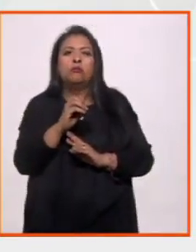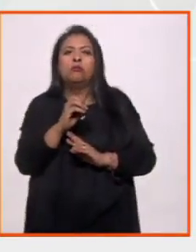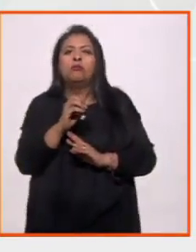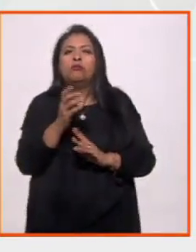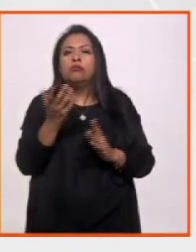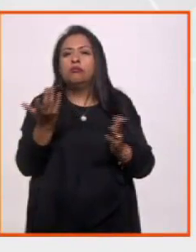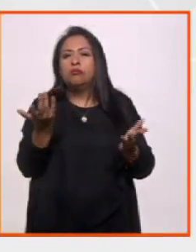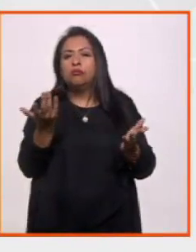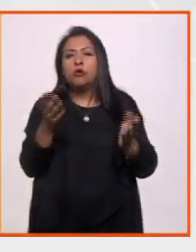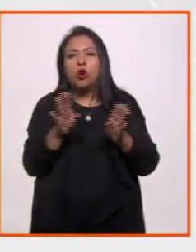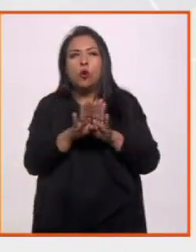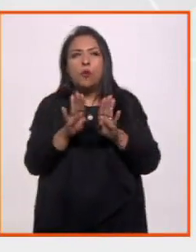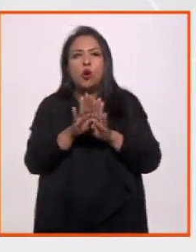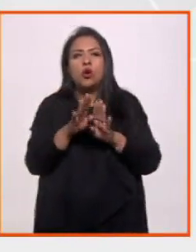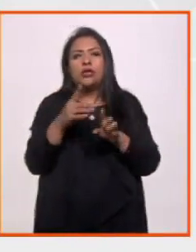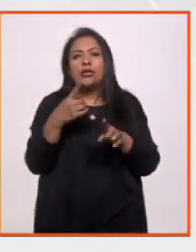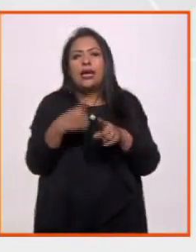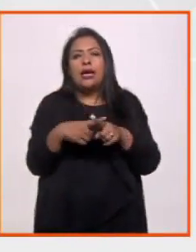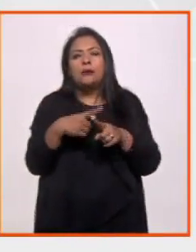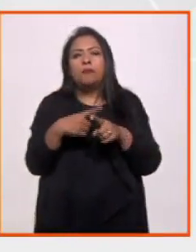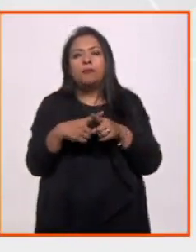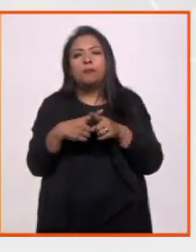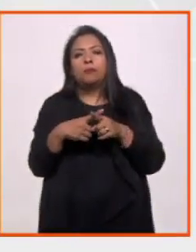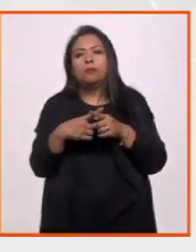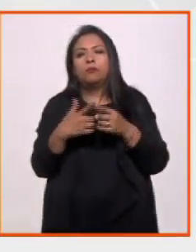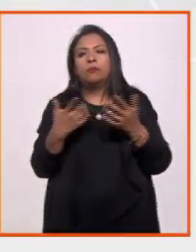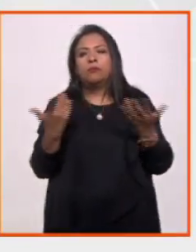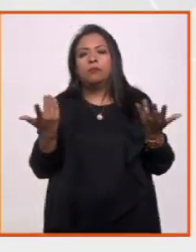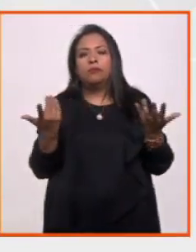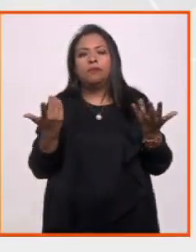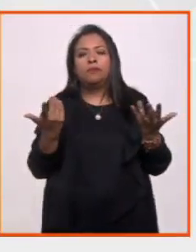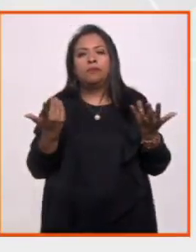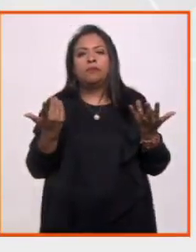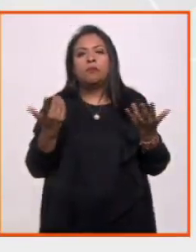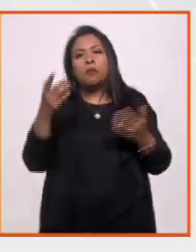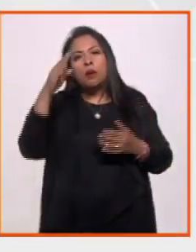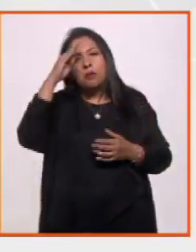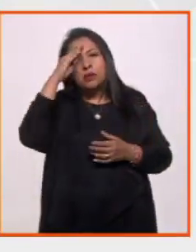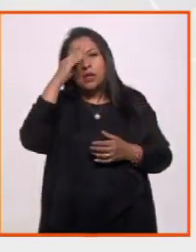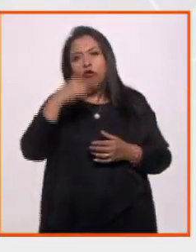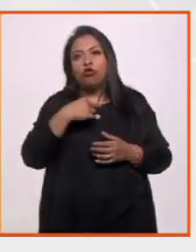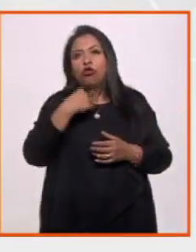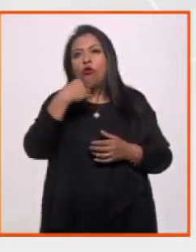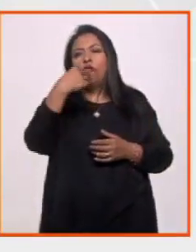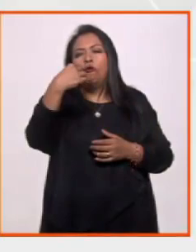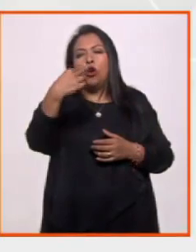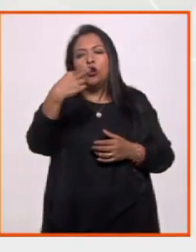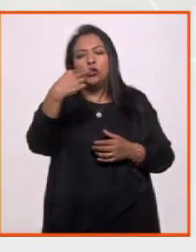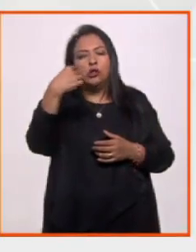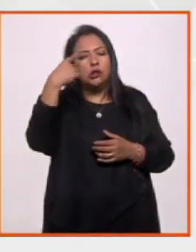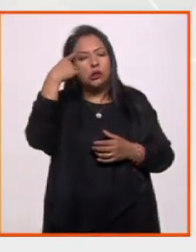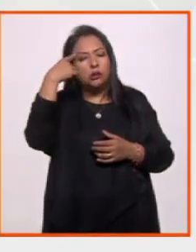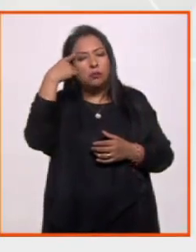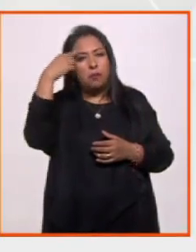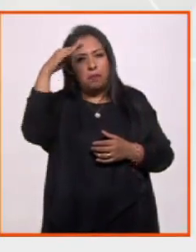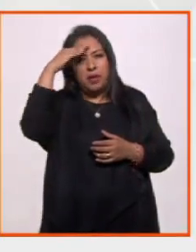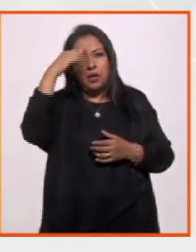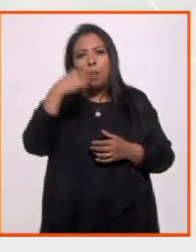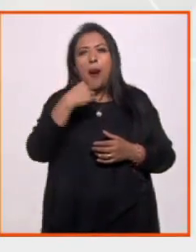el tono de quien está como pensando en voz alta, siempre me,